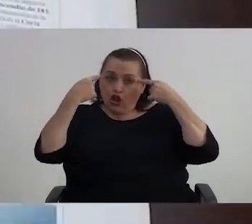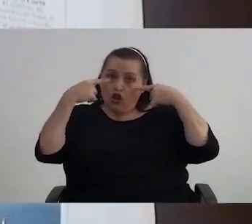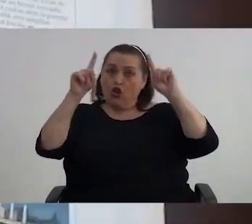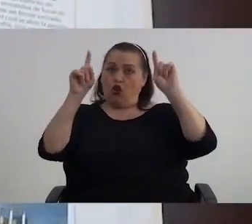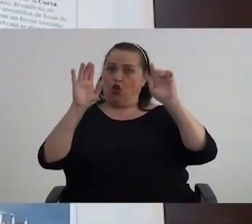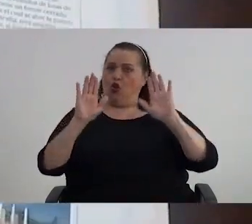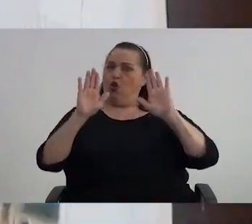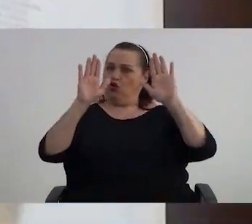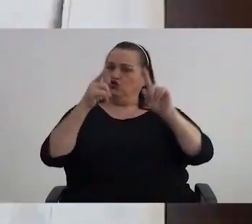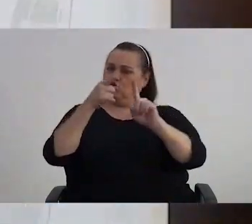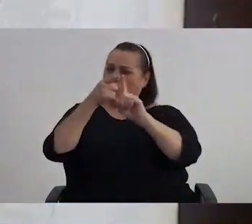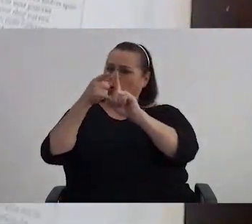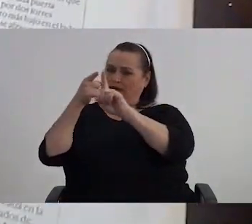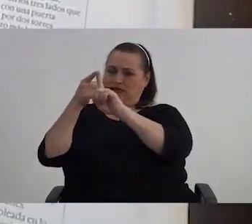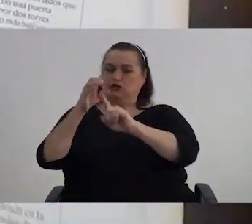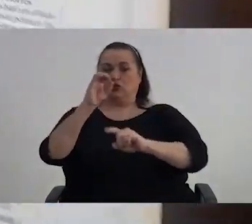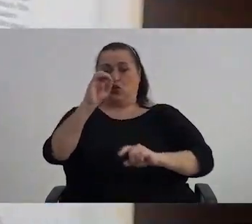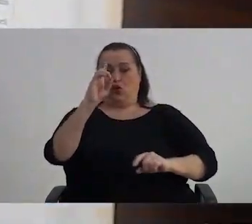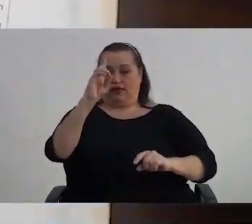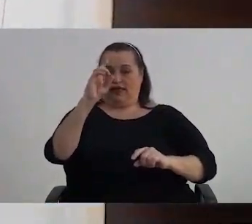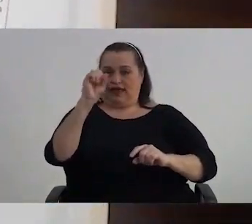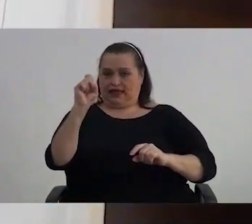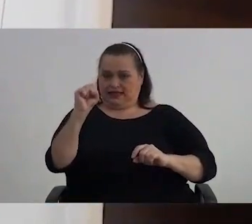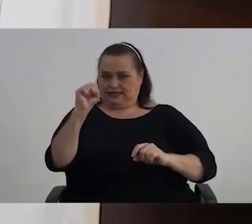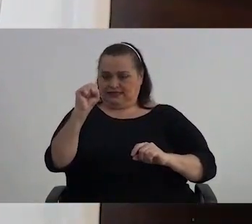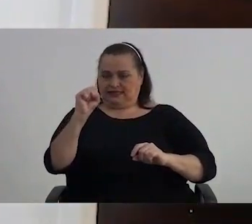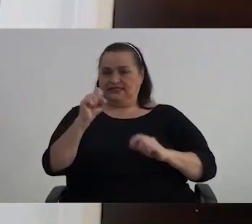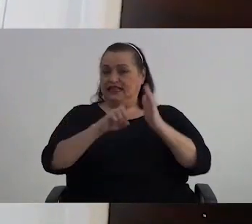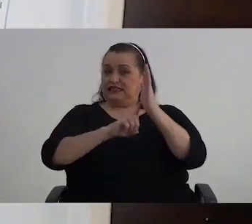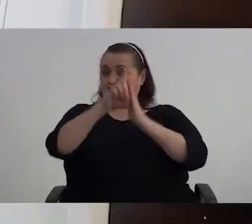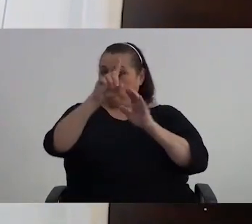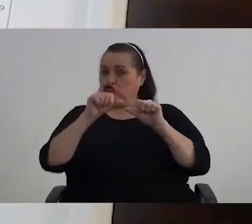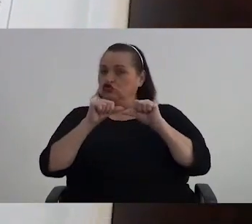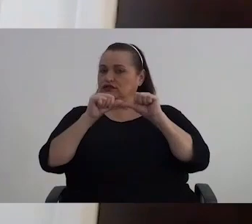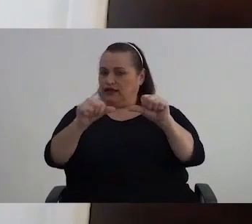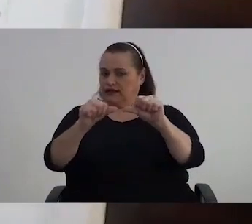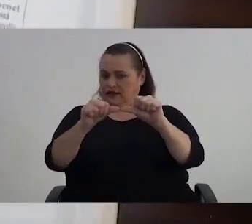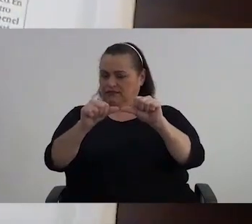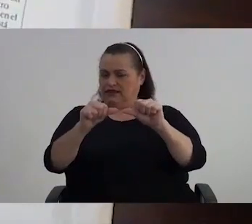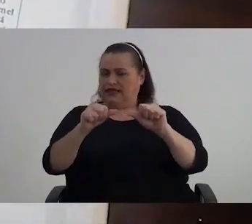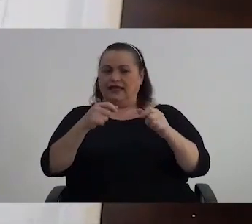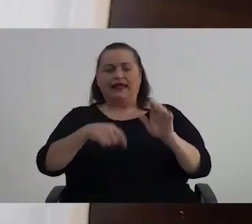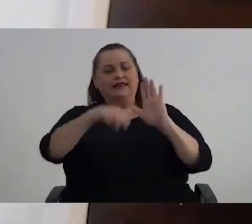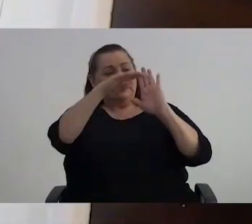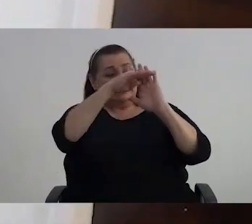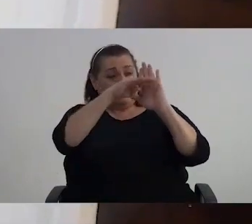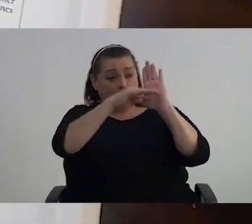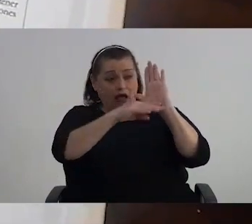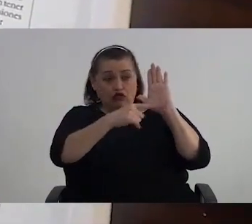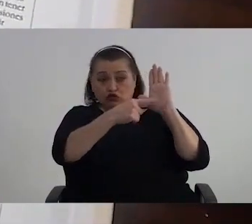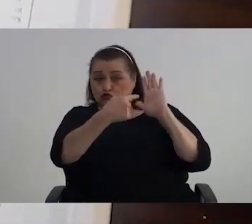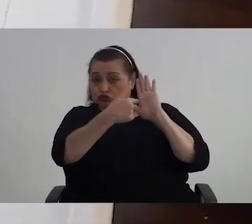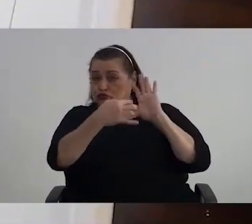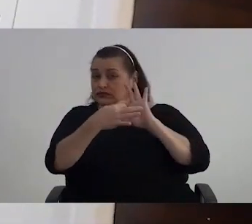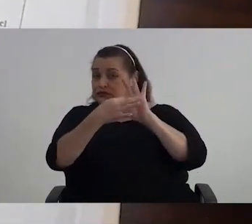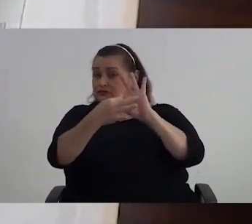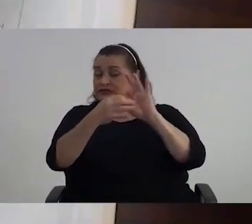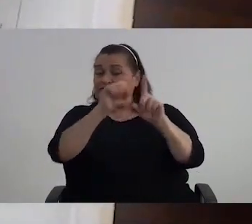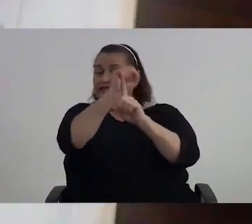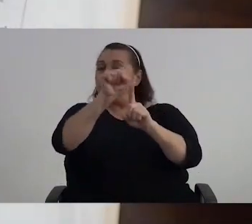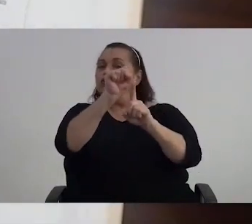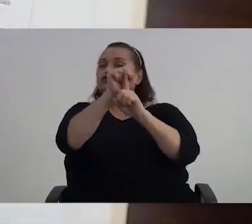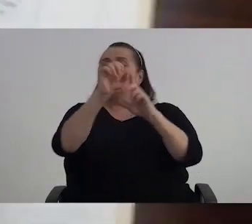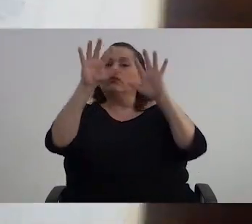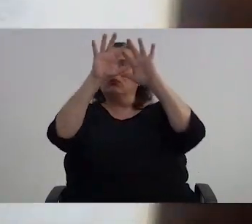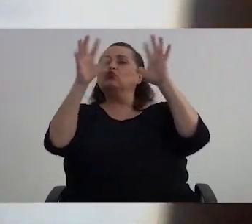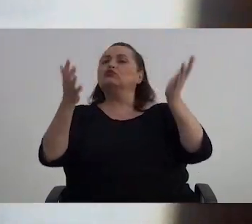de los objetivos de desarrollo sostenible. Se trata de datos sobre la situación mundial de las